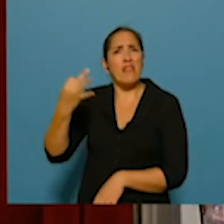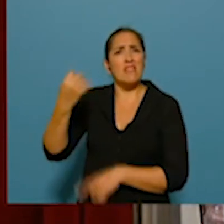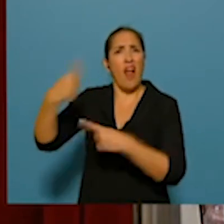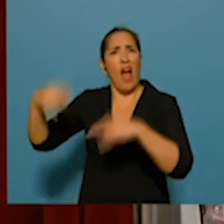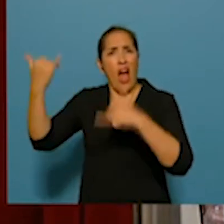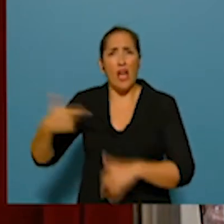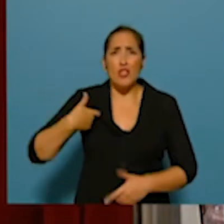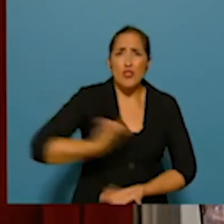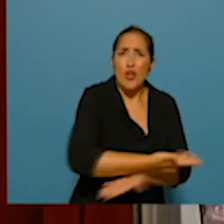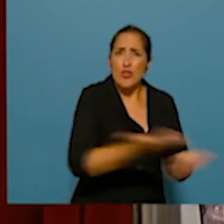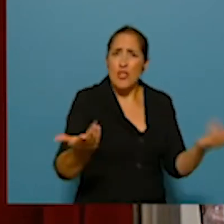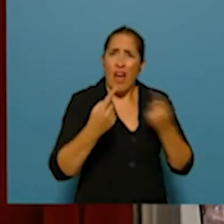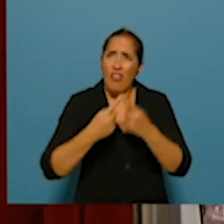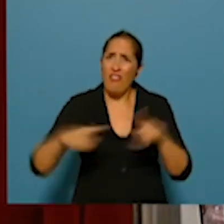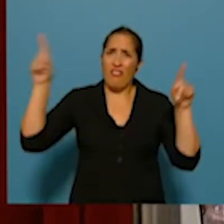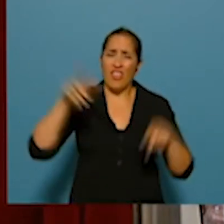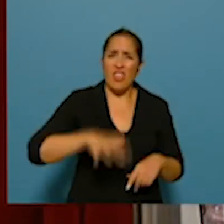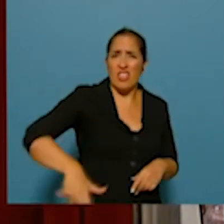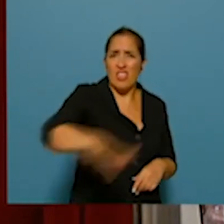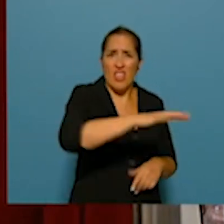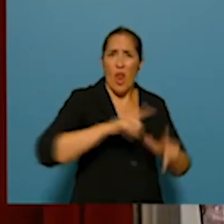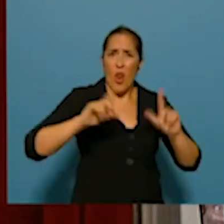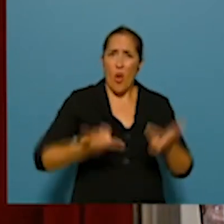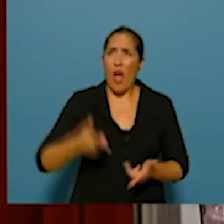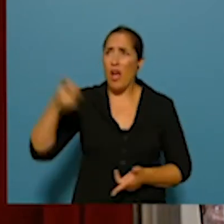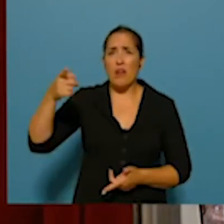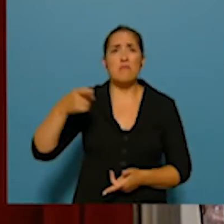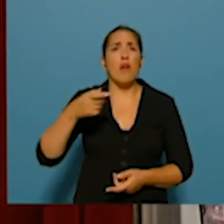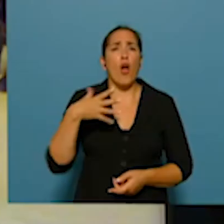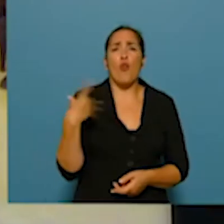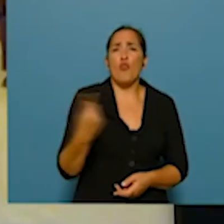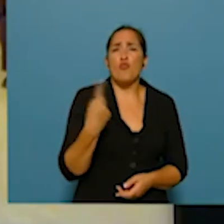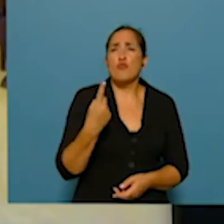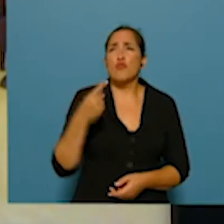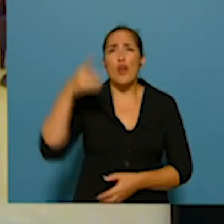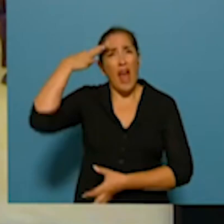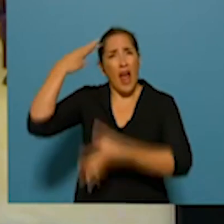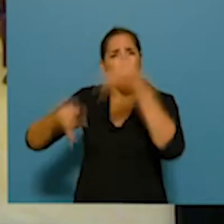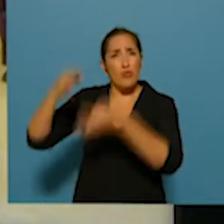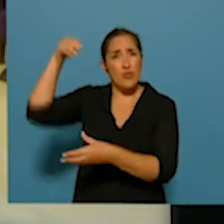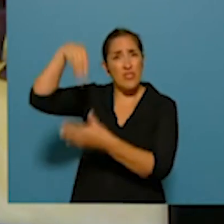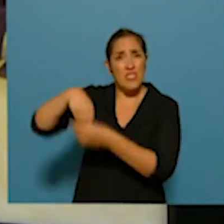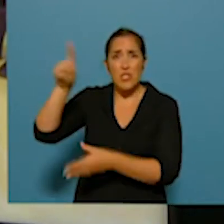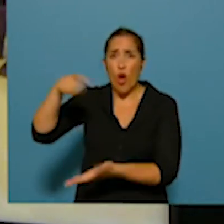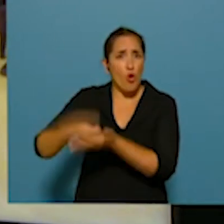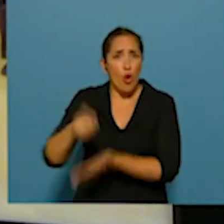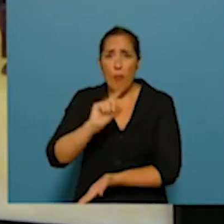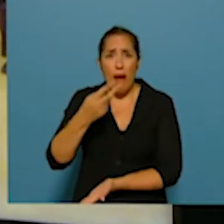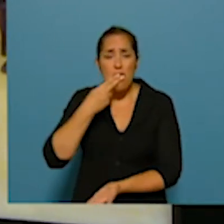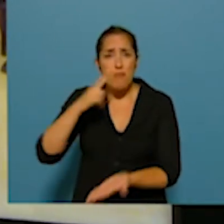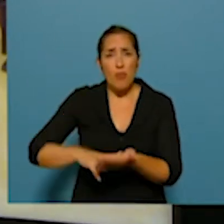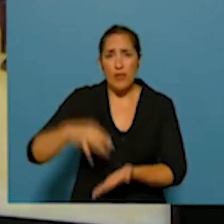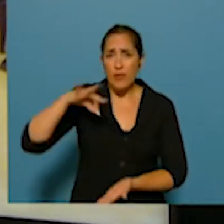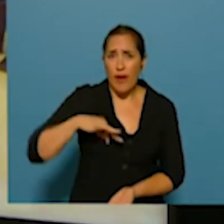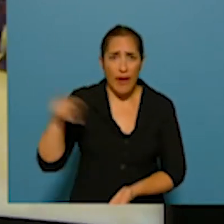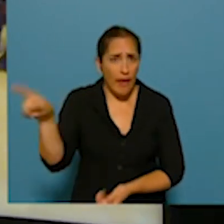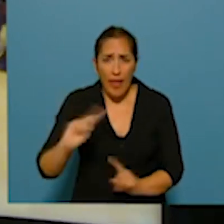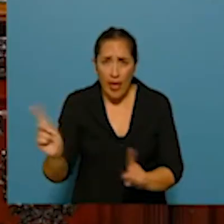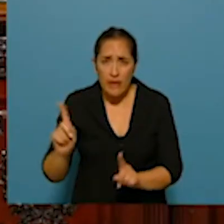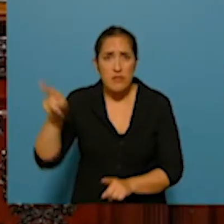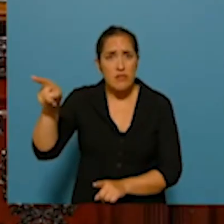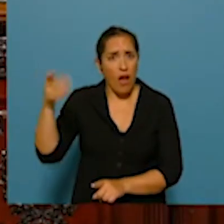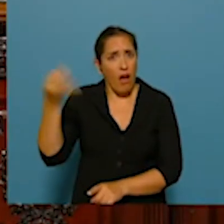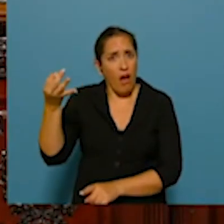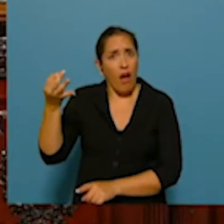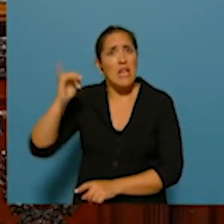miembro de la sociedad. Ningún magistrado ni funcionario judicial paga hoy el impuesto a las ganancias, que sí